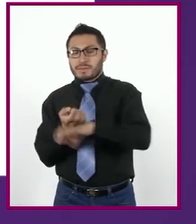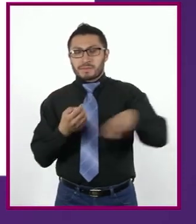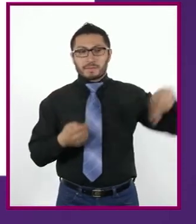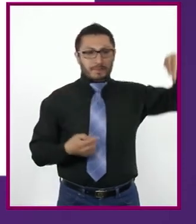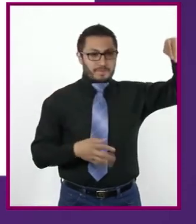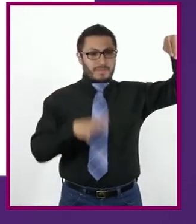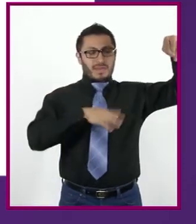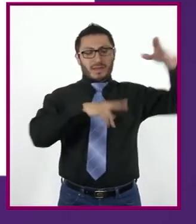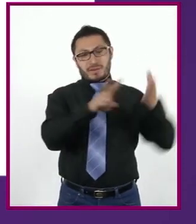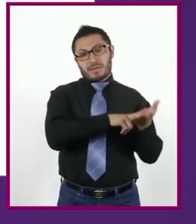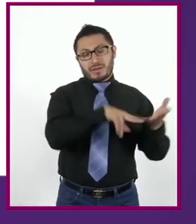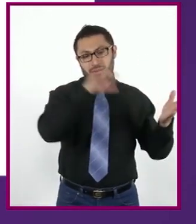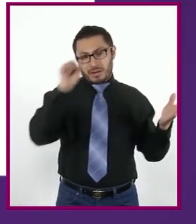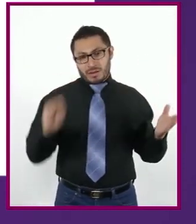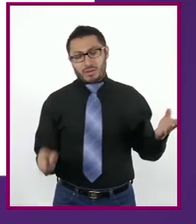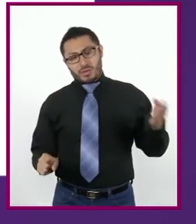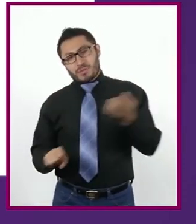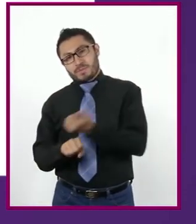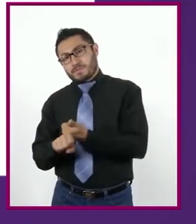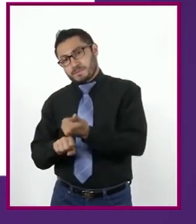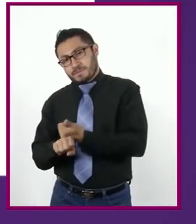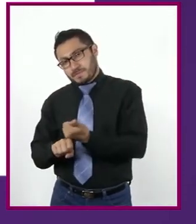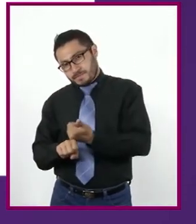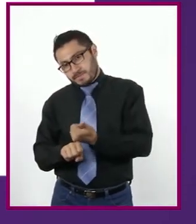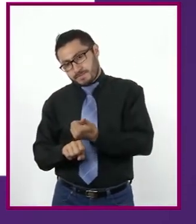en los del sur, el color amarillo.